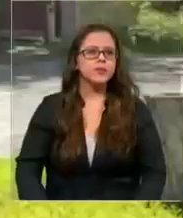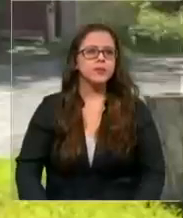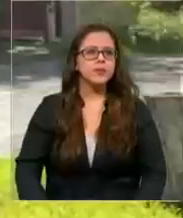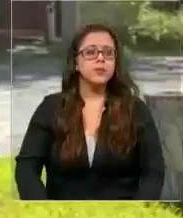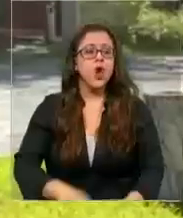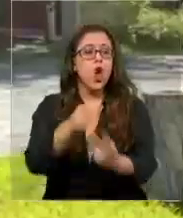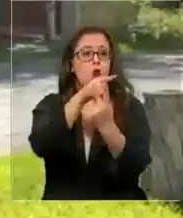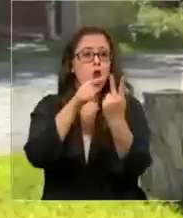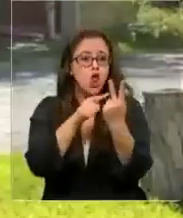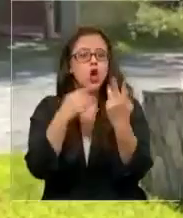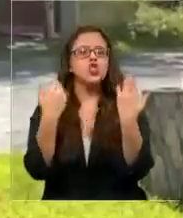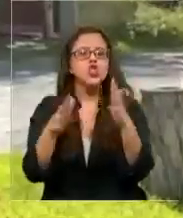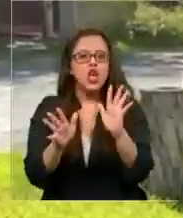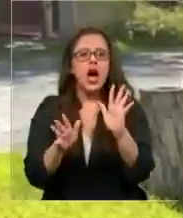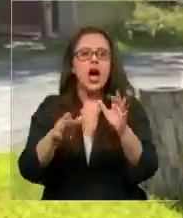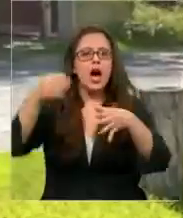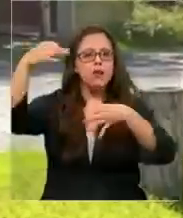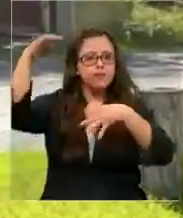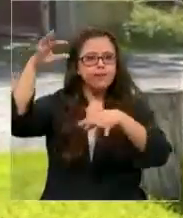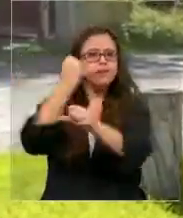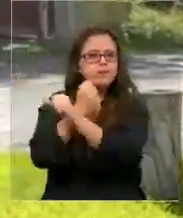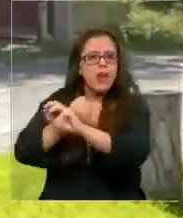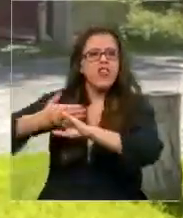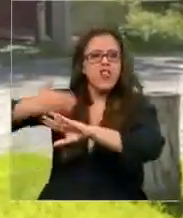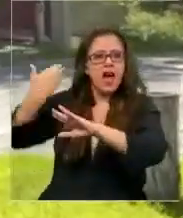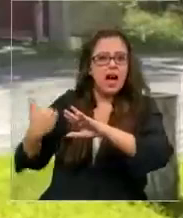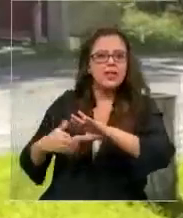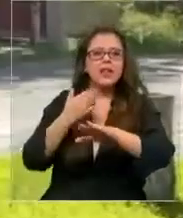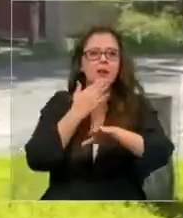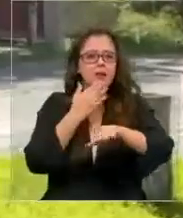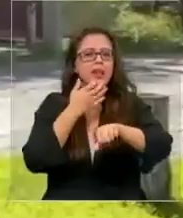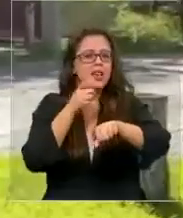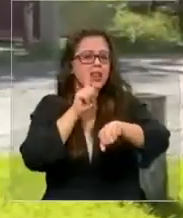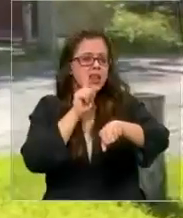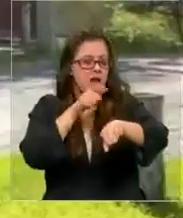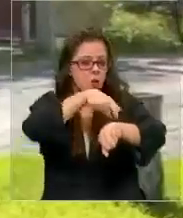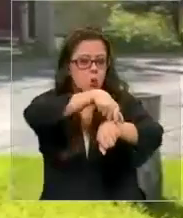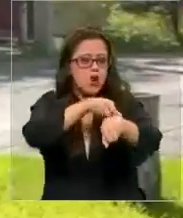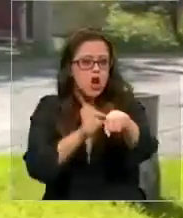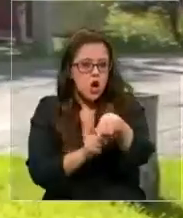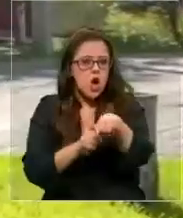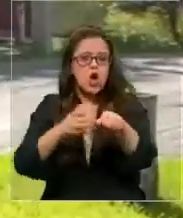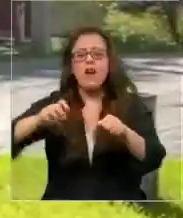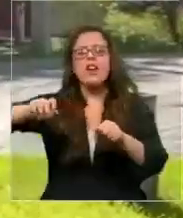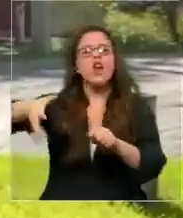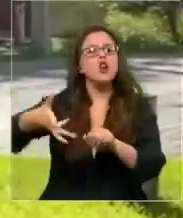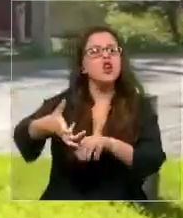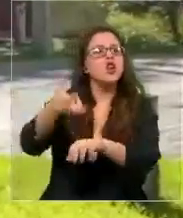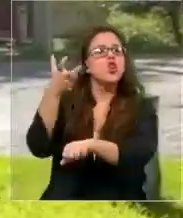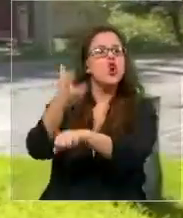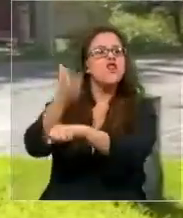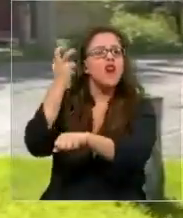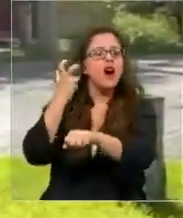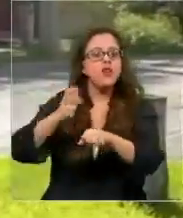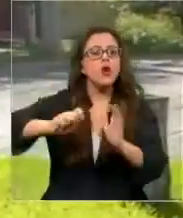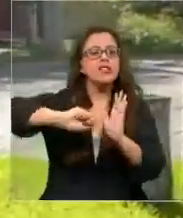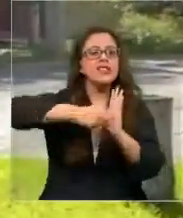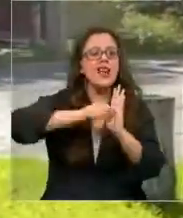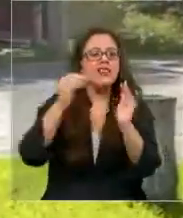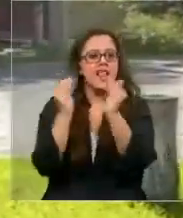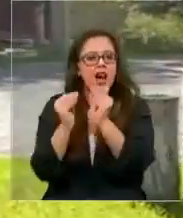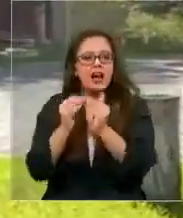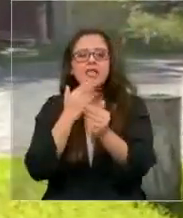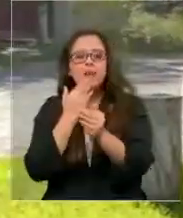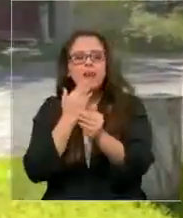Los dos tenían antecedentes penales anteriores, se les encontró un reloj, habían robado llaves de la casa, llaves del auto que estaba en